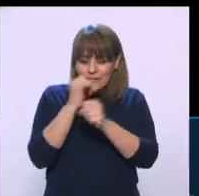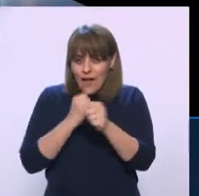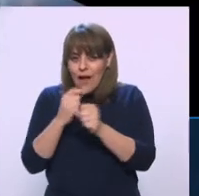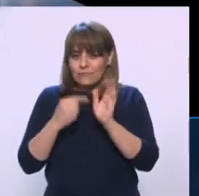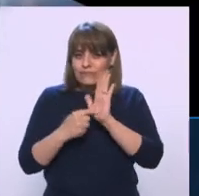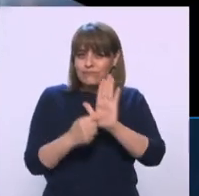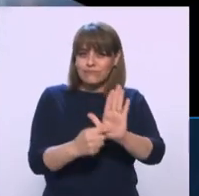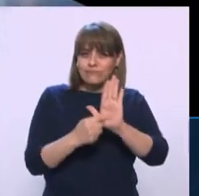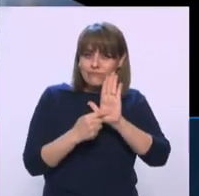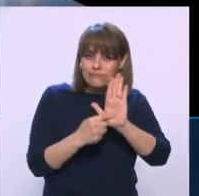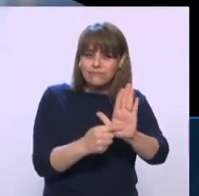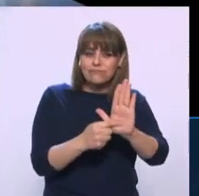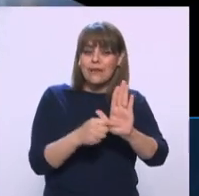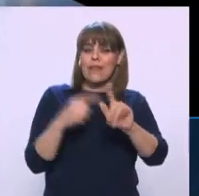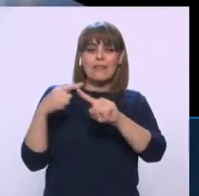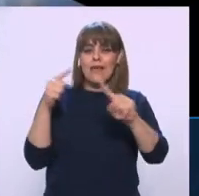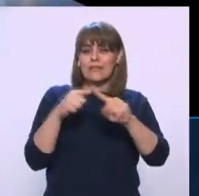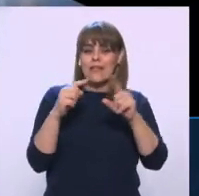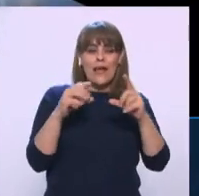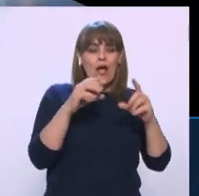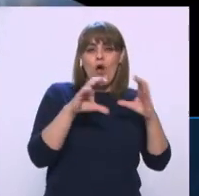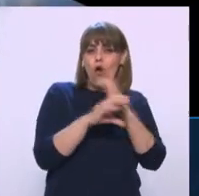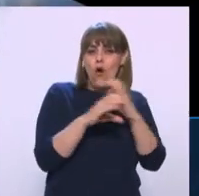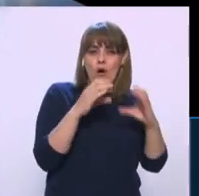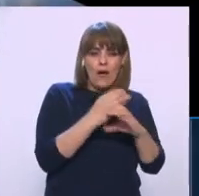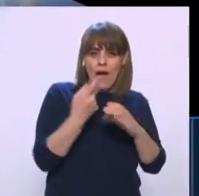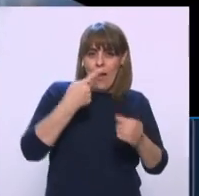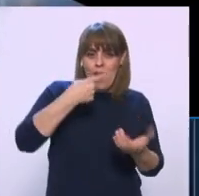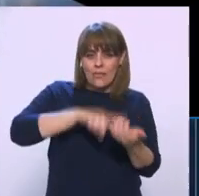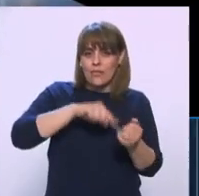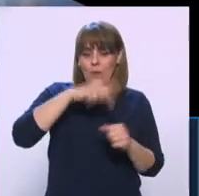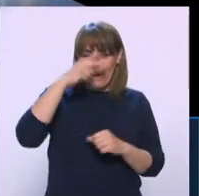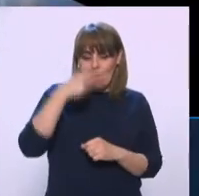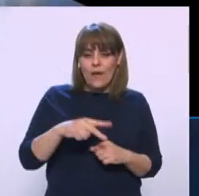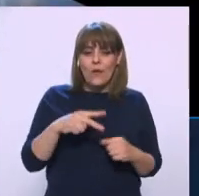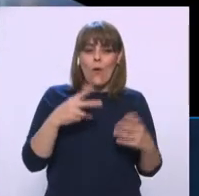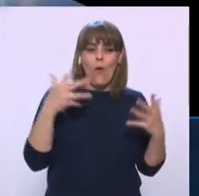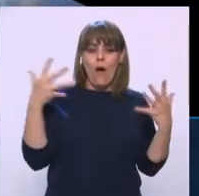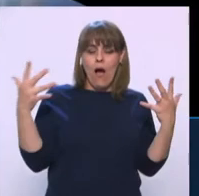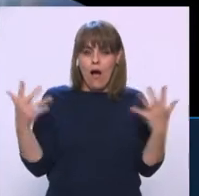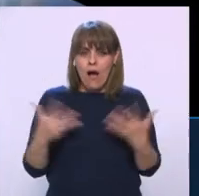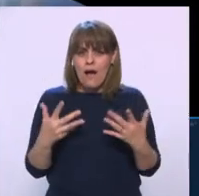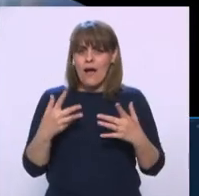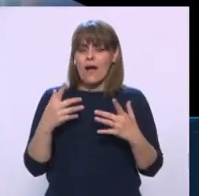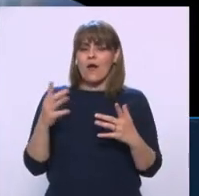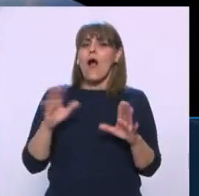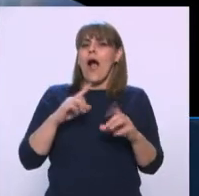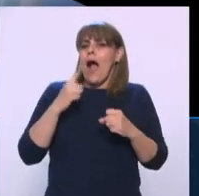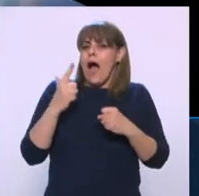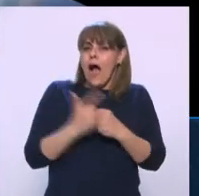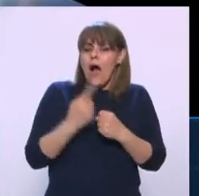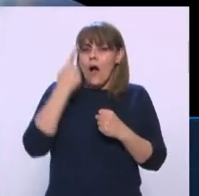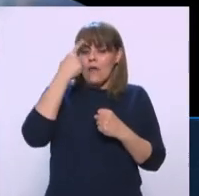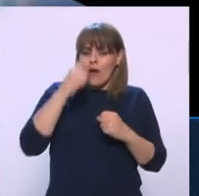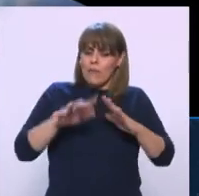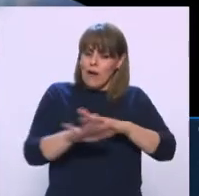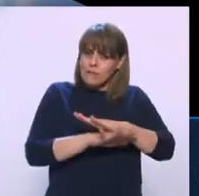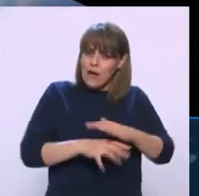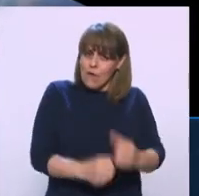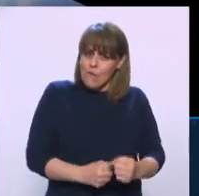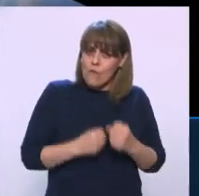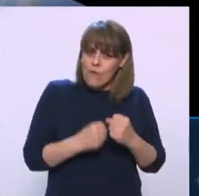específicos en México donde se pararon iniciativas muy bien armadas y con una gran sustento.